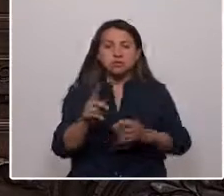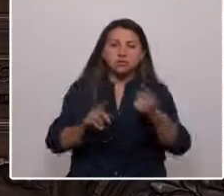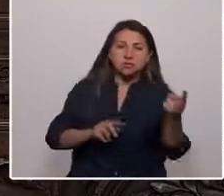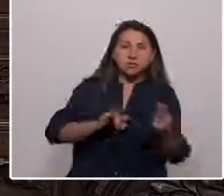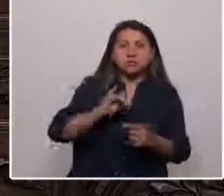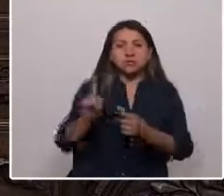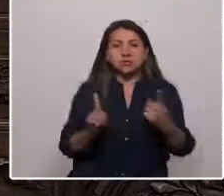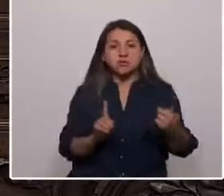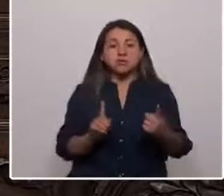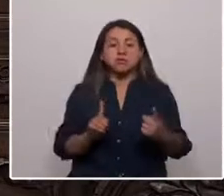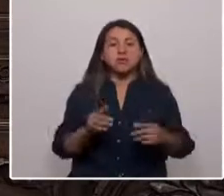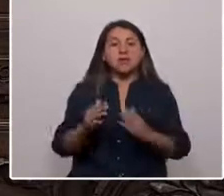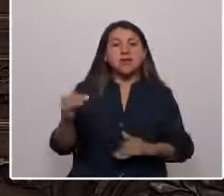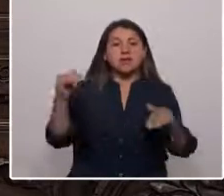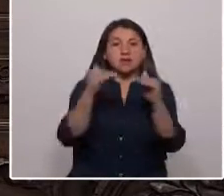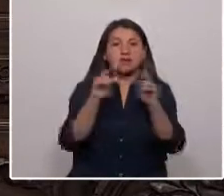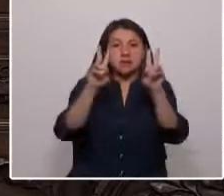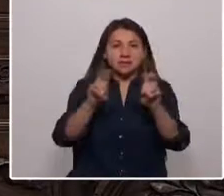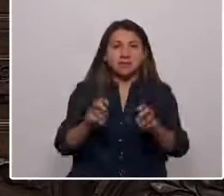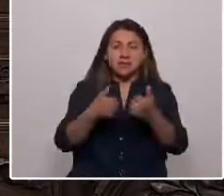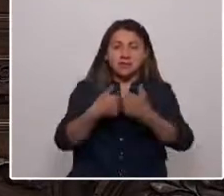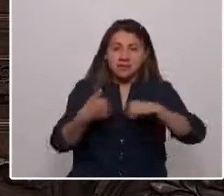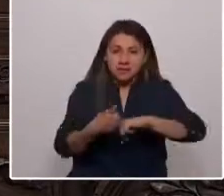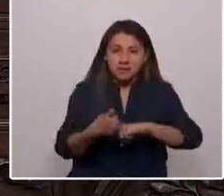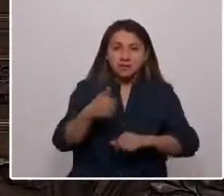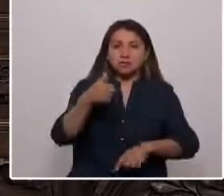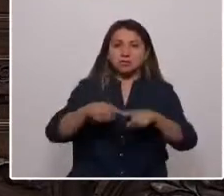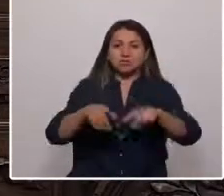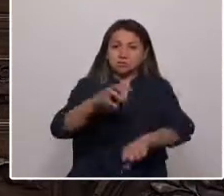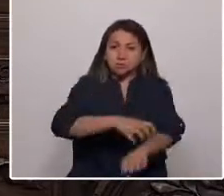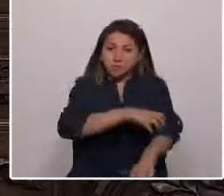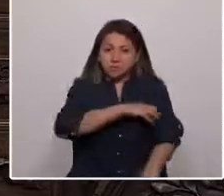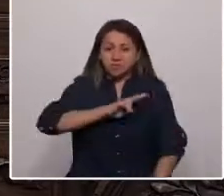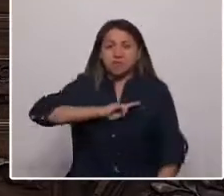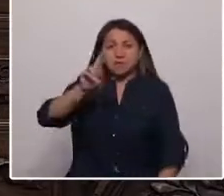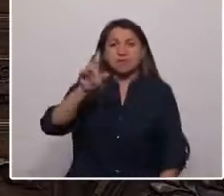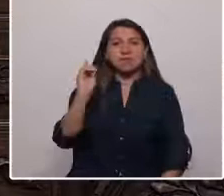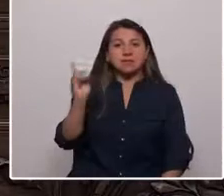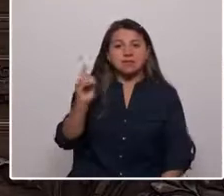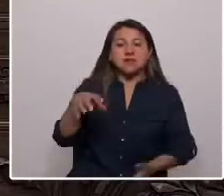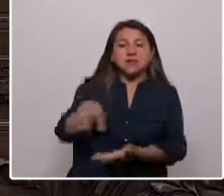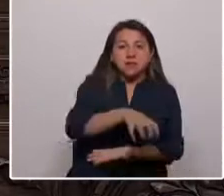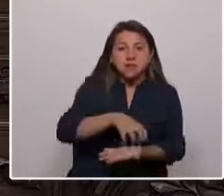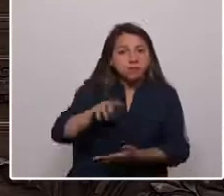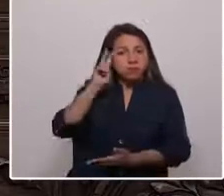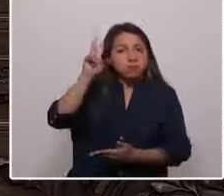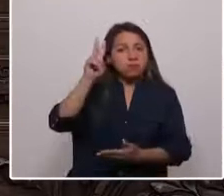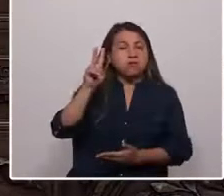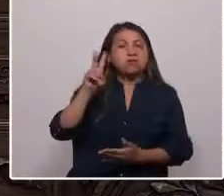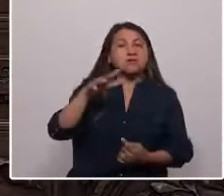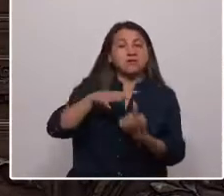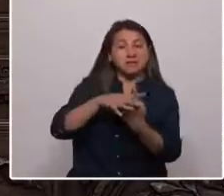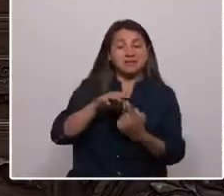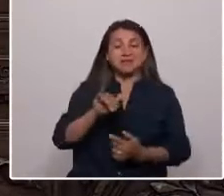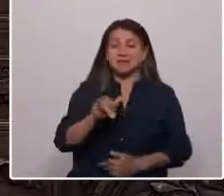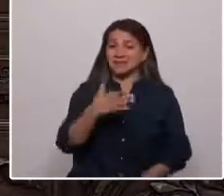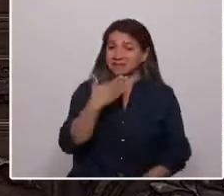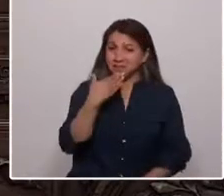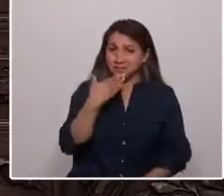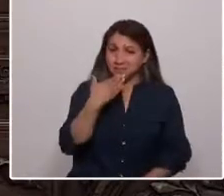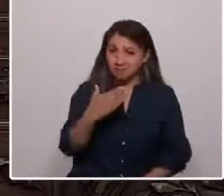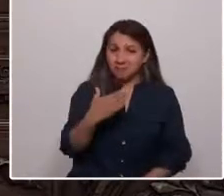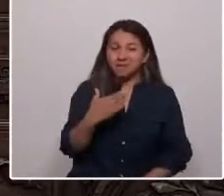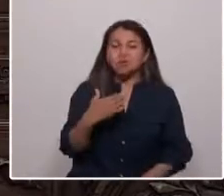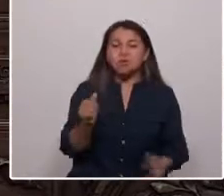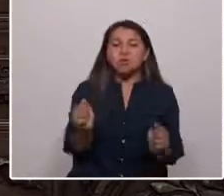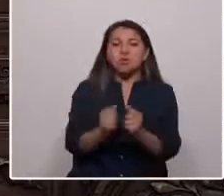equidad en materia de género, territorios, religiones, discapacidad y pueblos indígenas. Y especialmente, abramos juntos